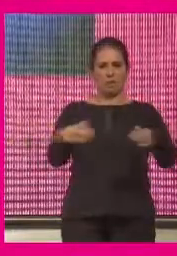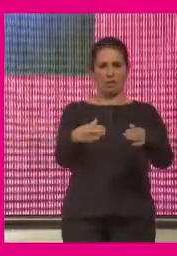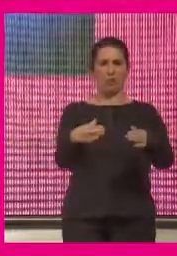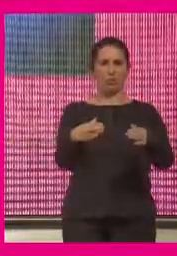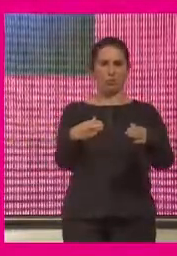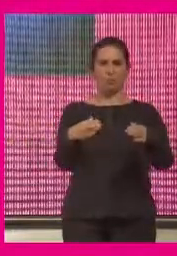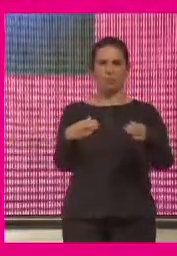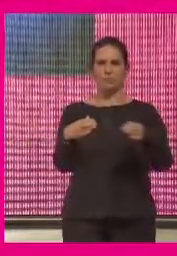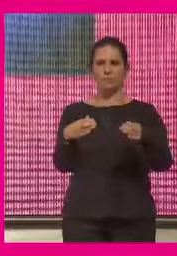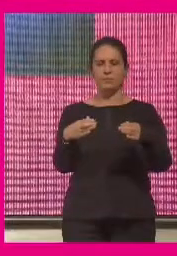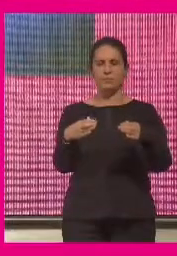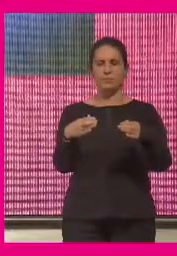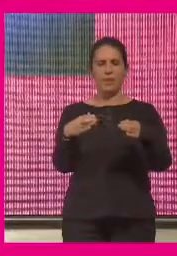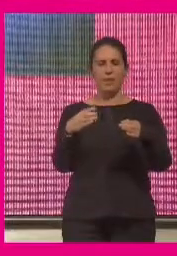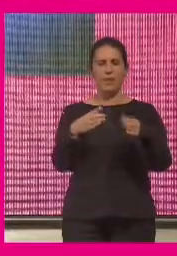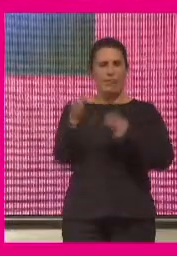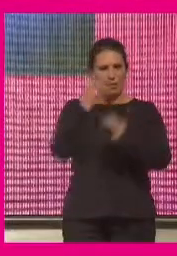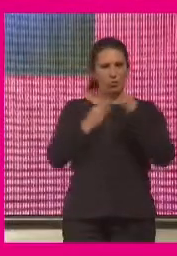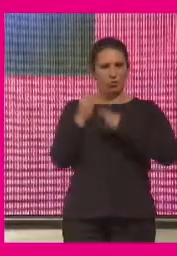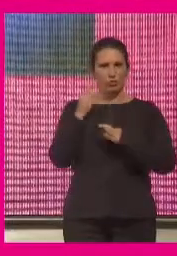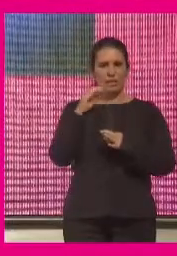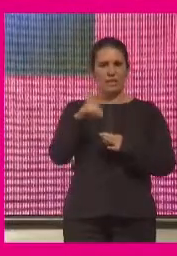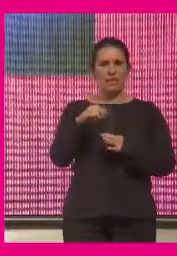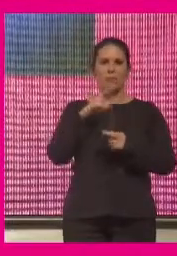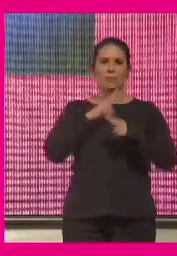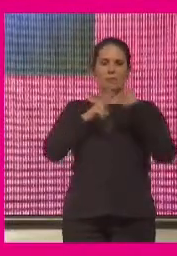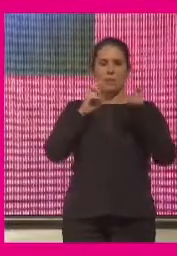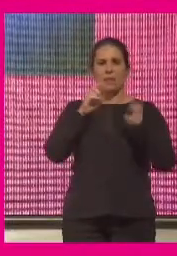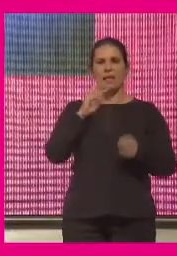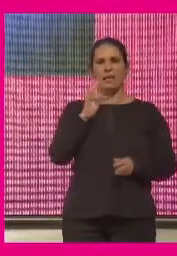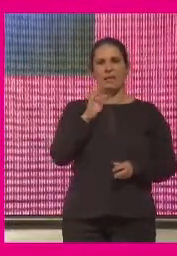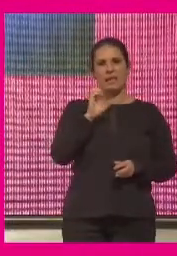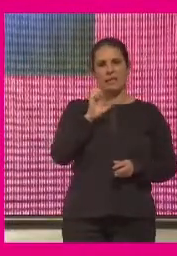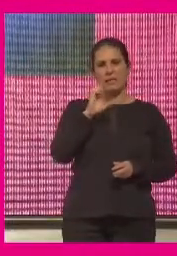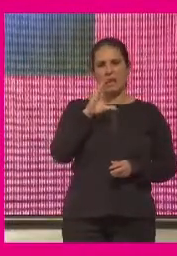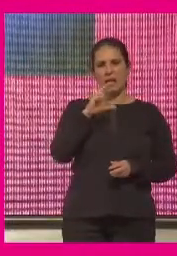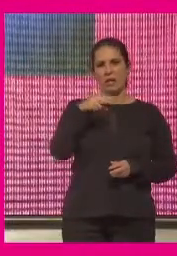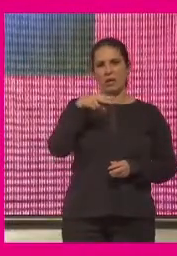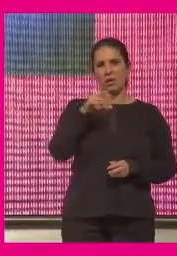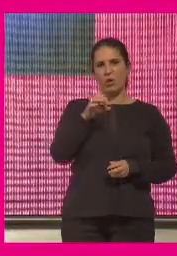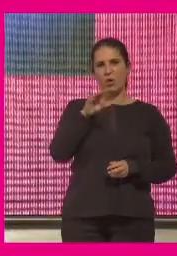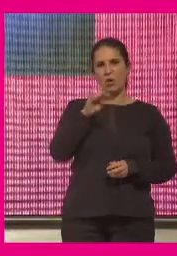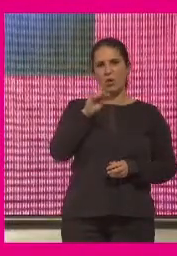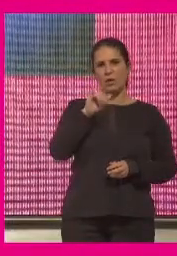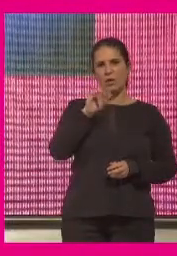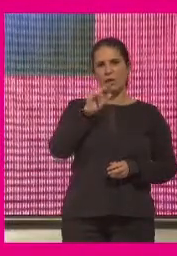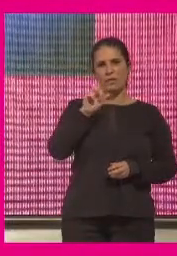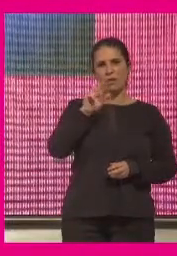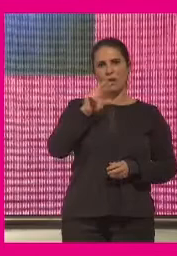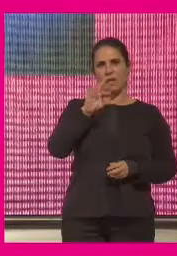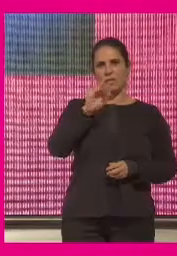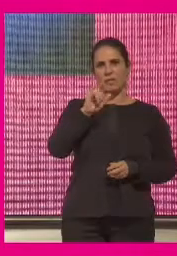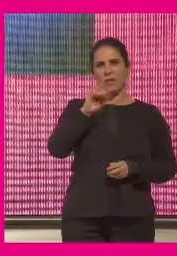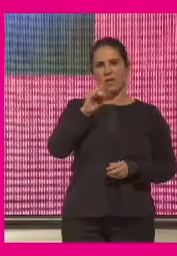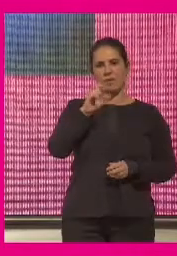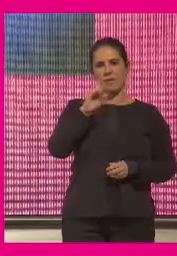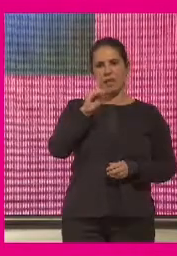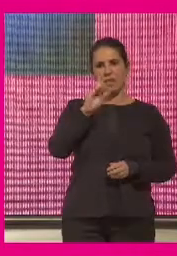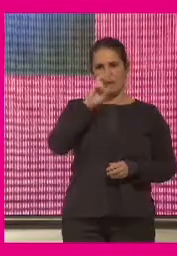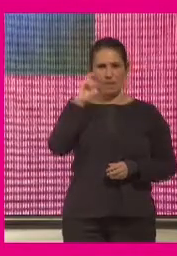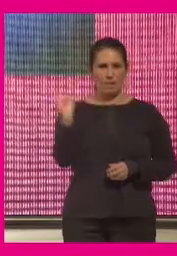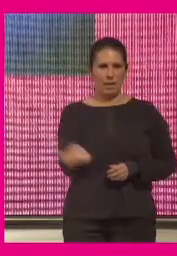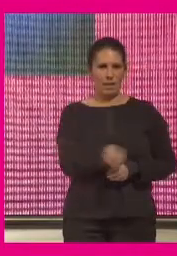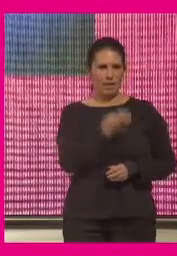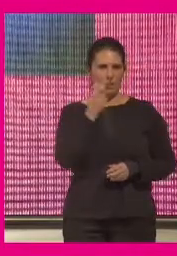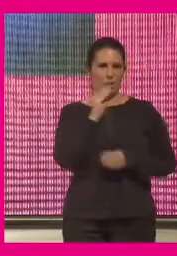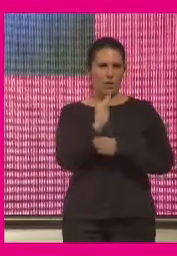la base de los datos esa especie de tecnodiversidad requiere el mundo de los cuidados de los cuidados directos